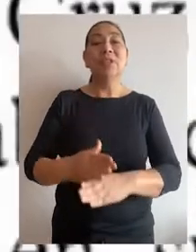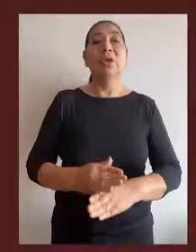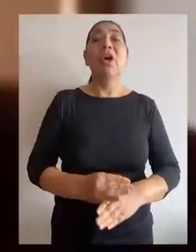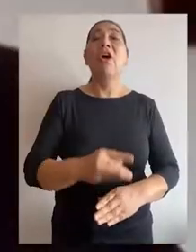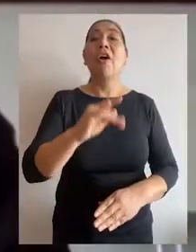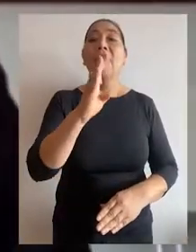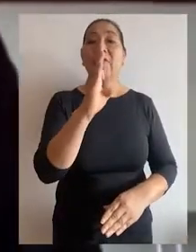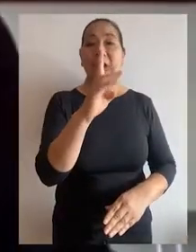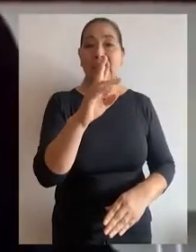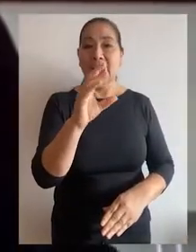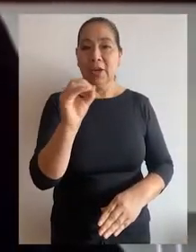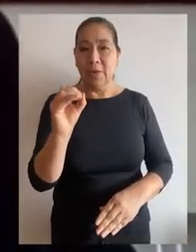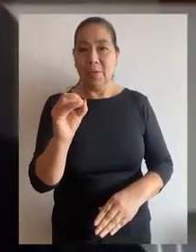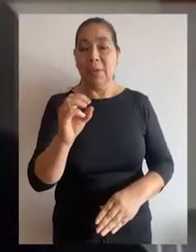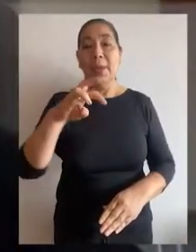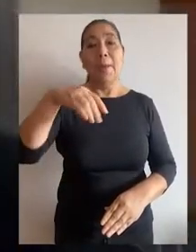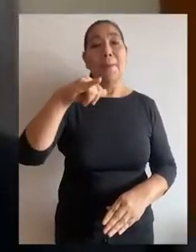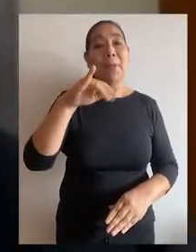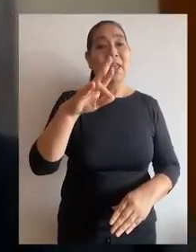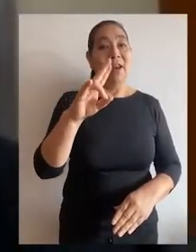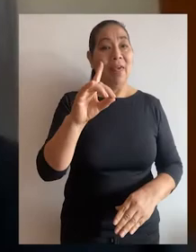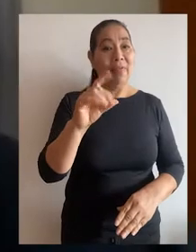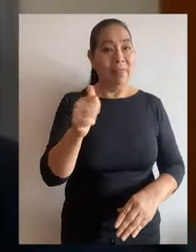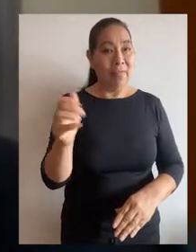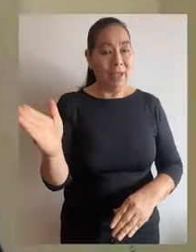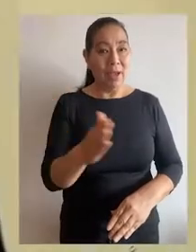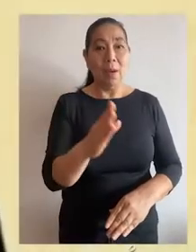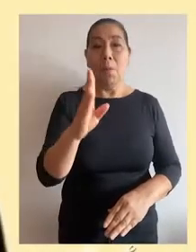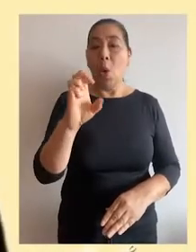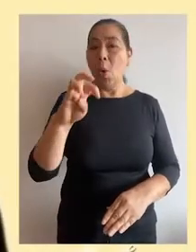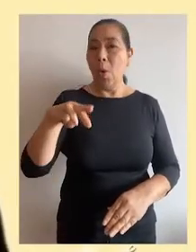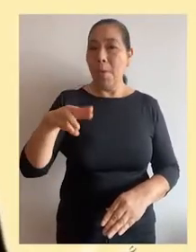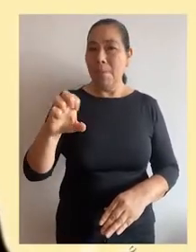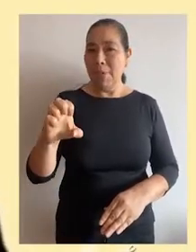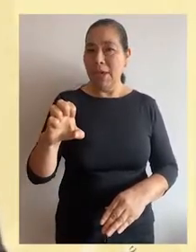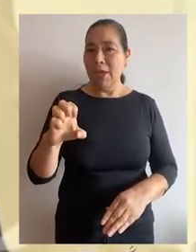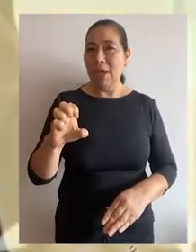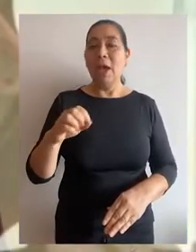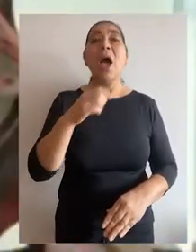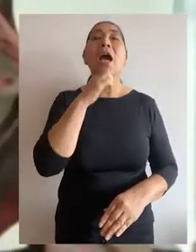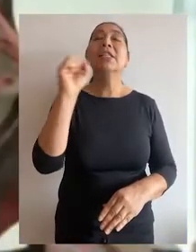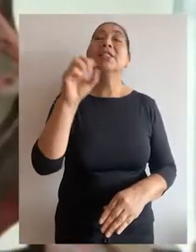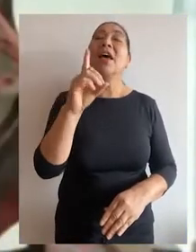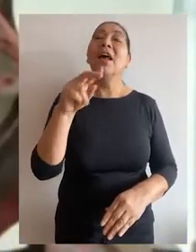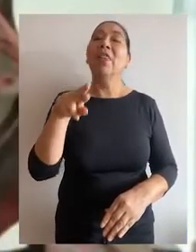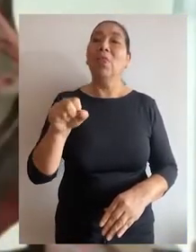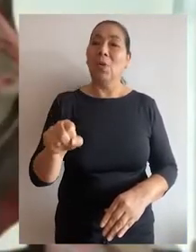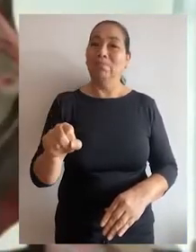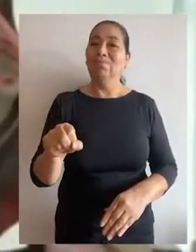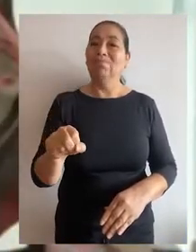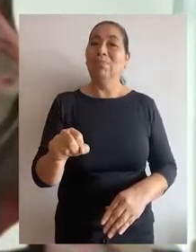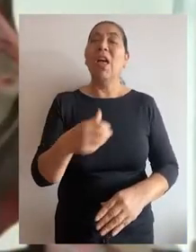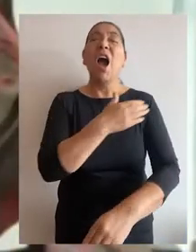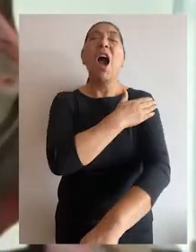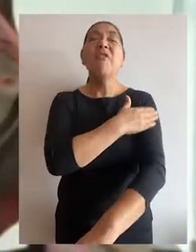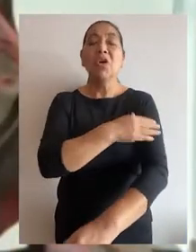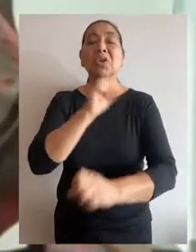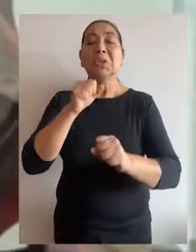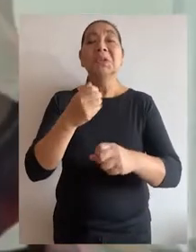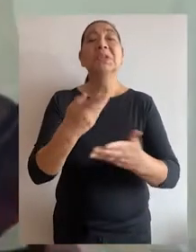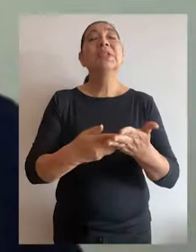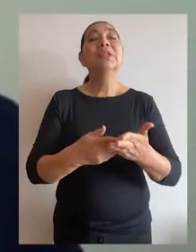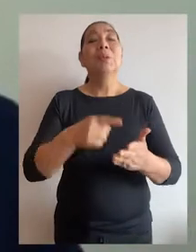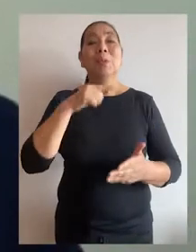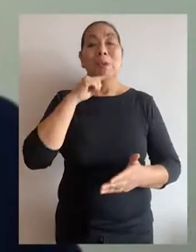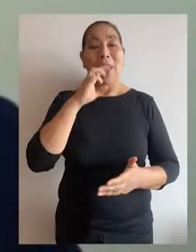magistrados Augusto Ferrero Costa, Manuel Miranda Canales, Ernesto Blume Fortini y José Luis Ardón de Taboada. A favor de